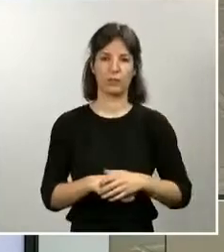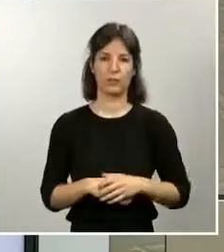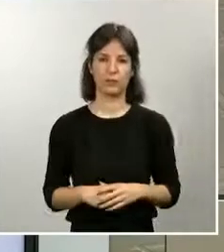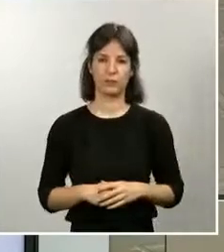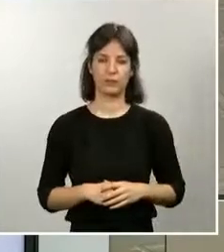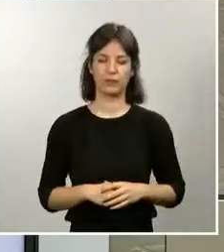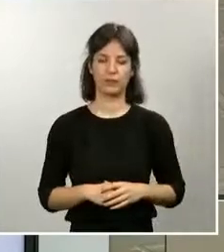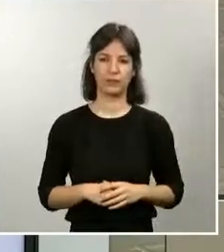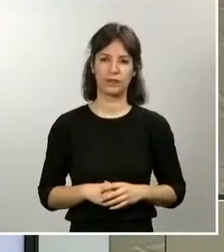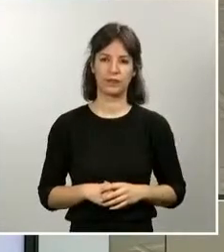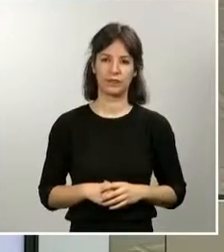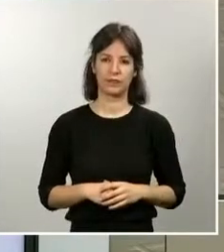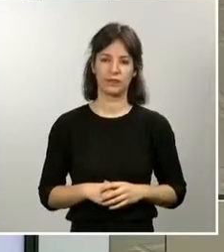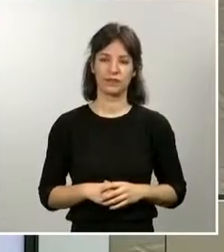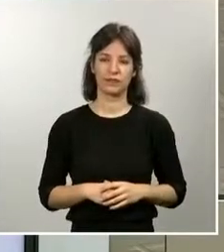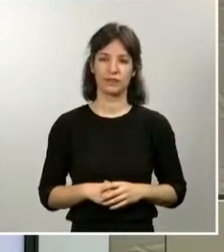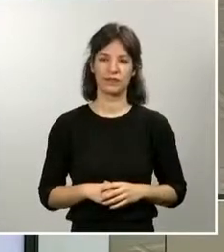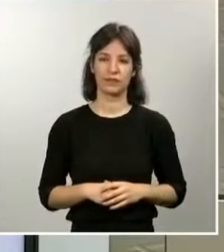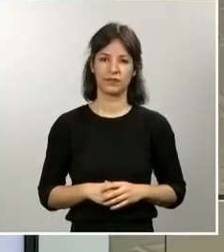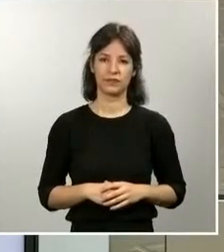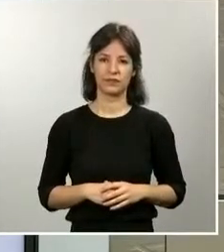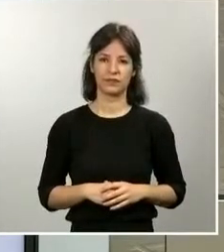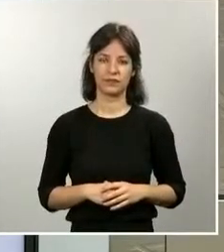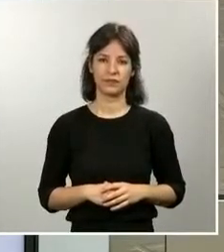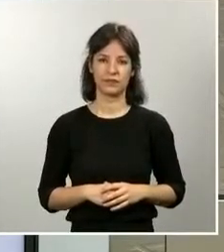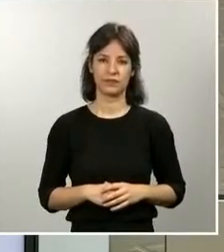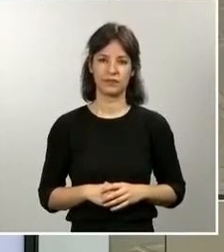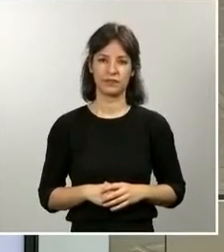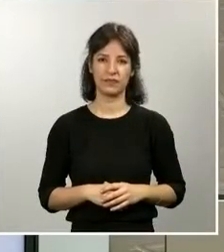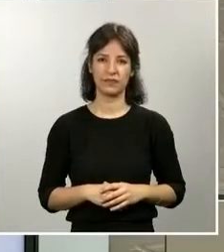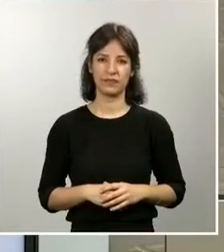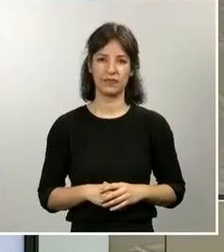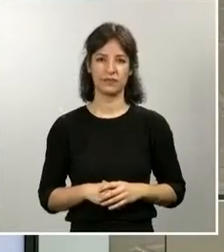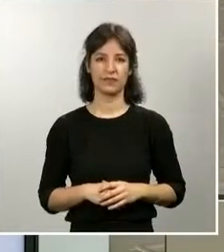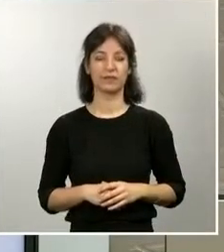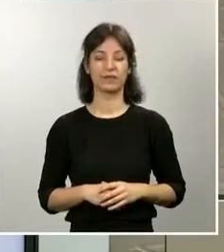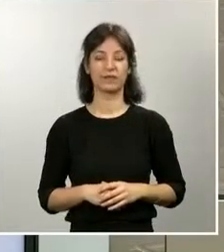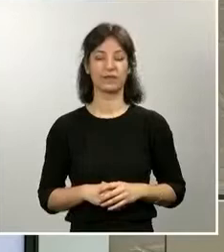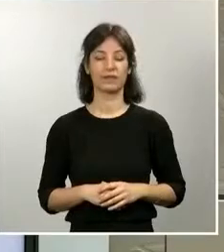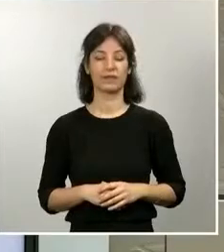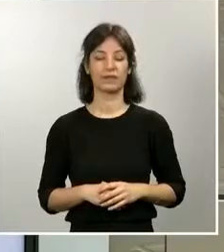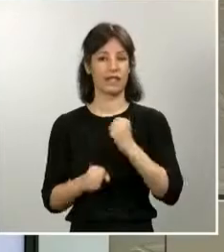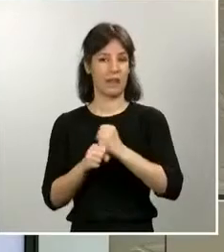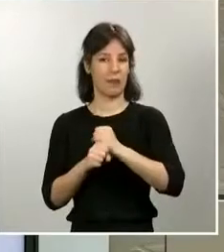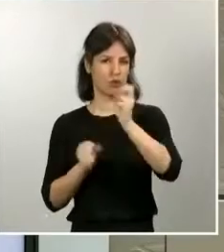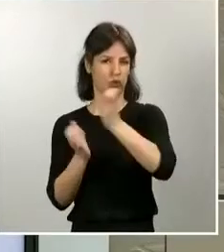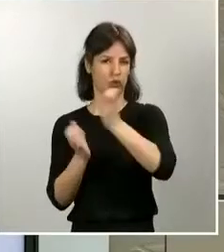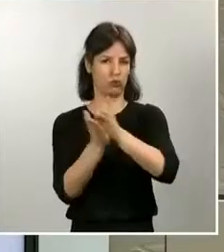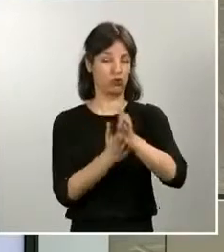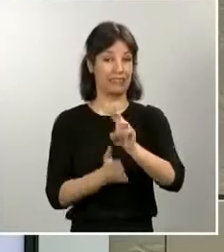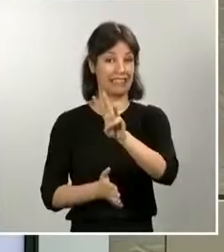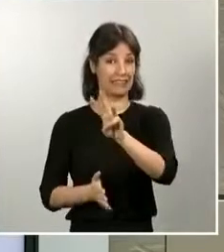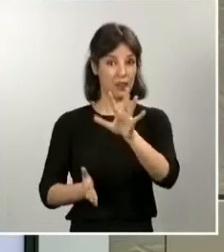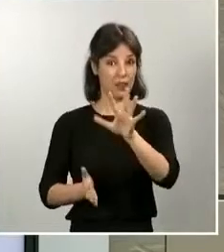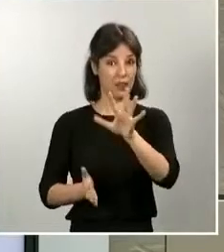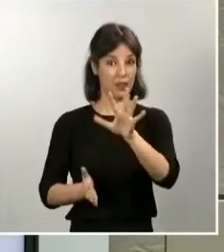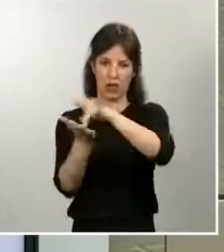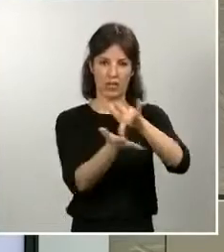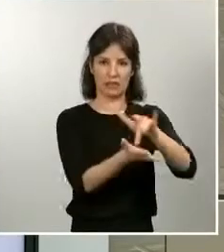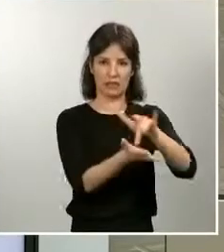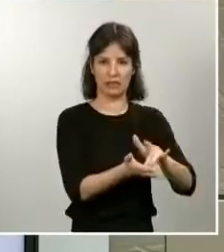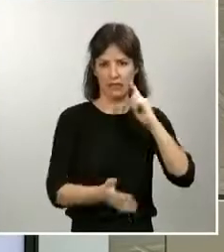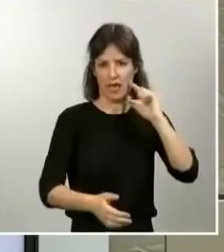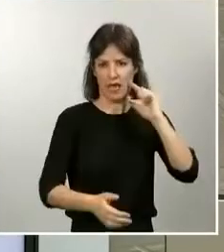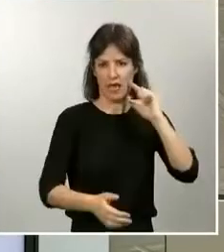está actuando en otras 35 actividades permanentes en el tiempo que son habituales ya y que no